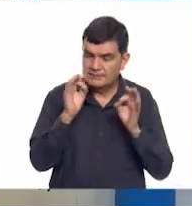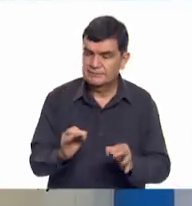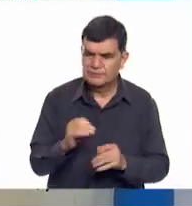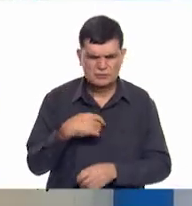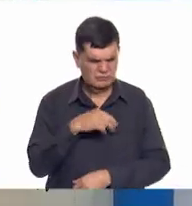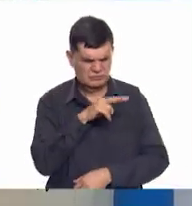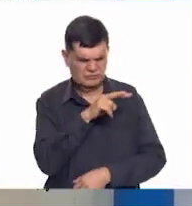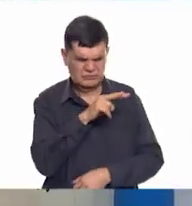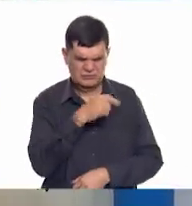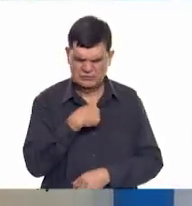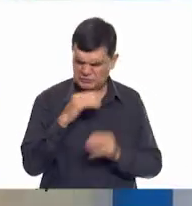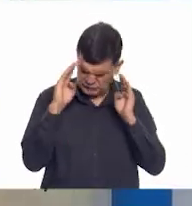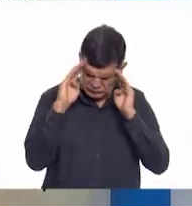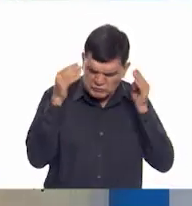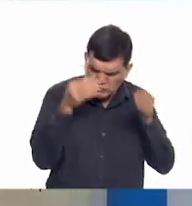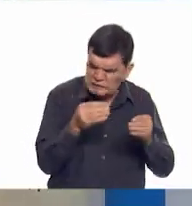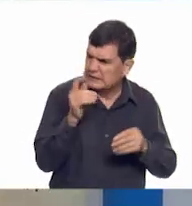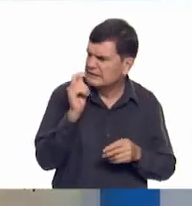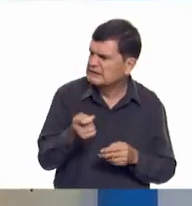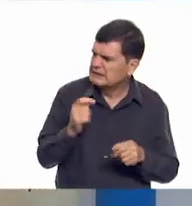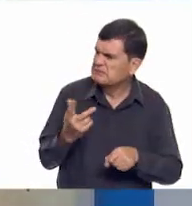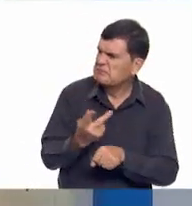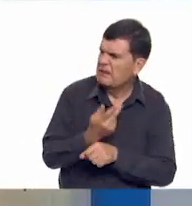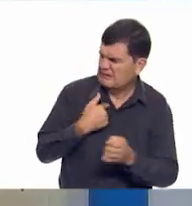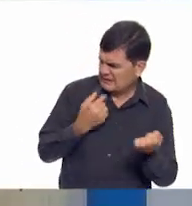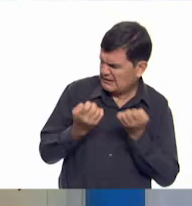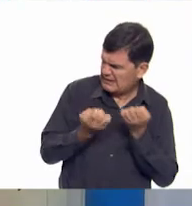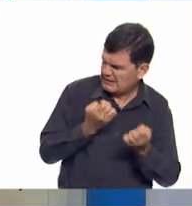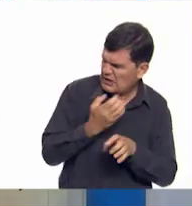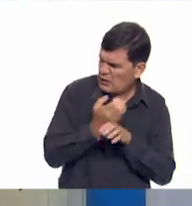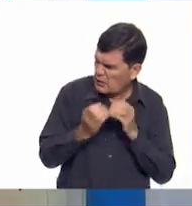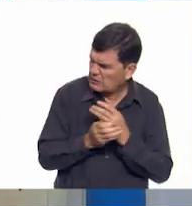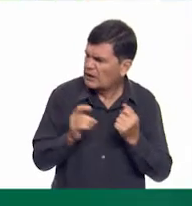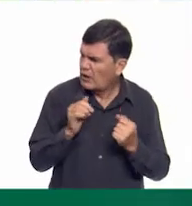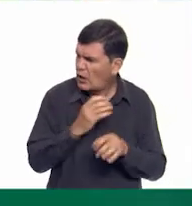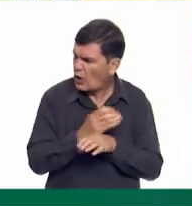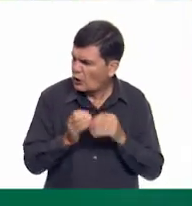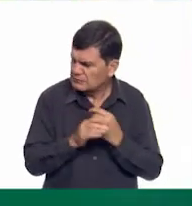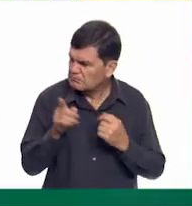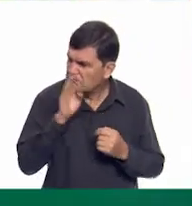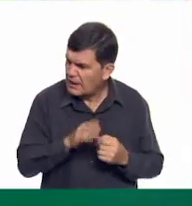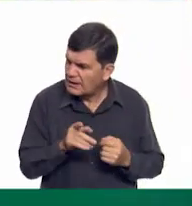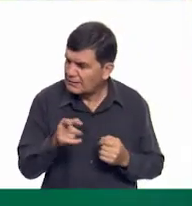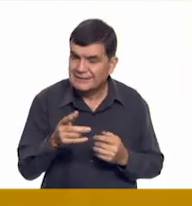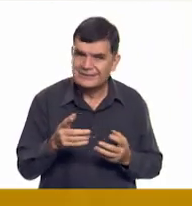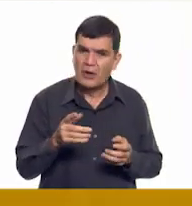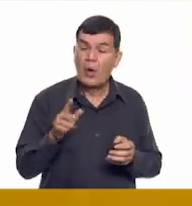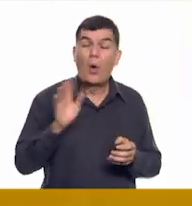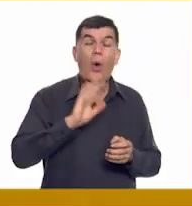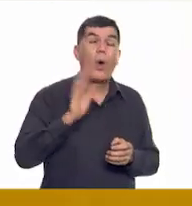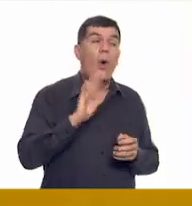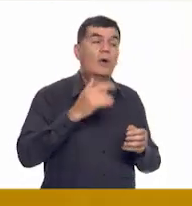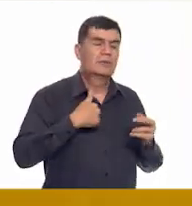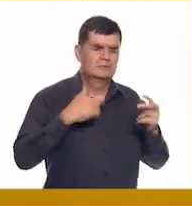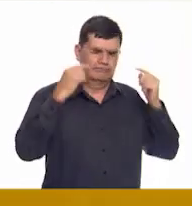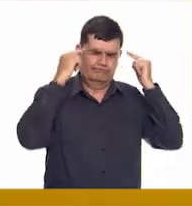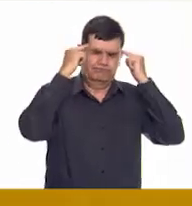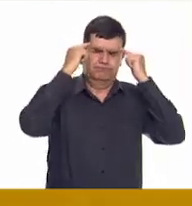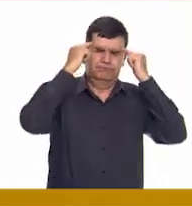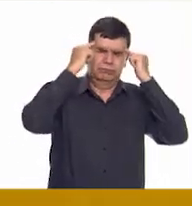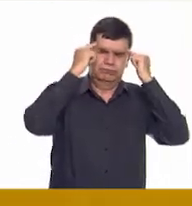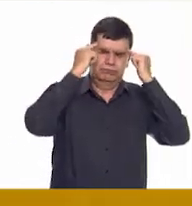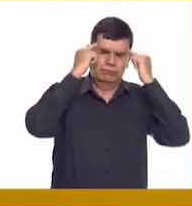yo los vi así muy concentrados pues que están haciendo un ejercicio de calma. no. Es que estábamos recibiendo un mensaje de